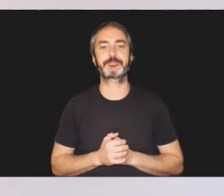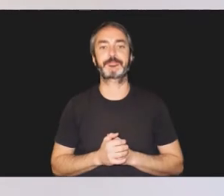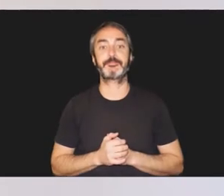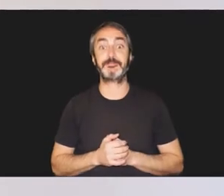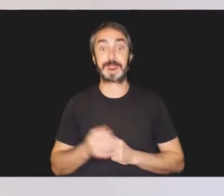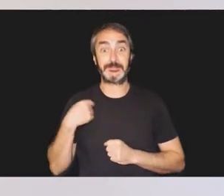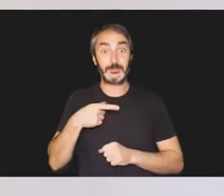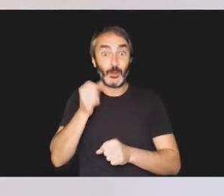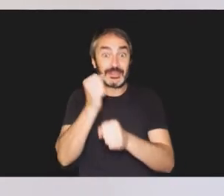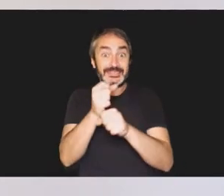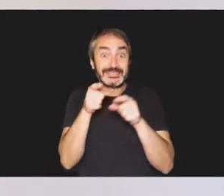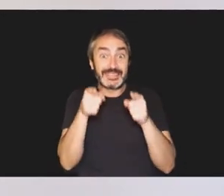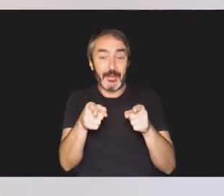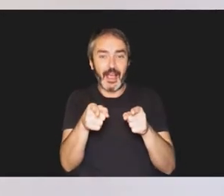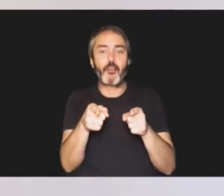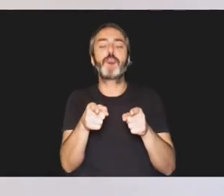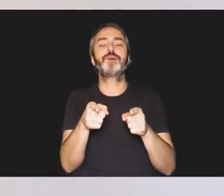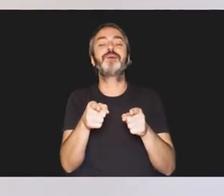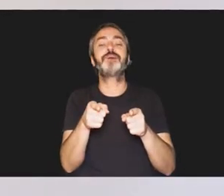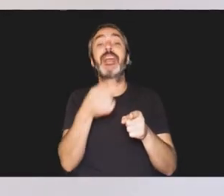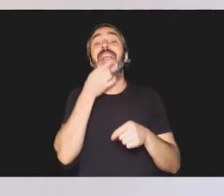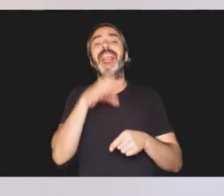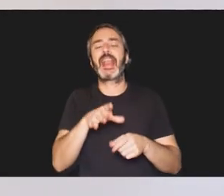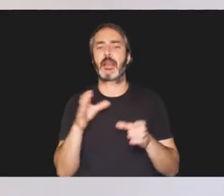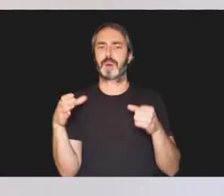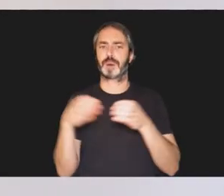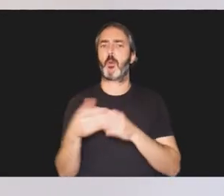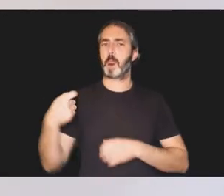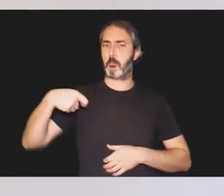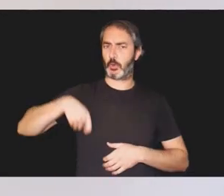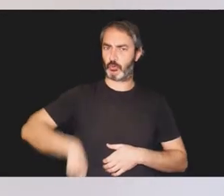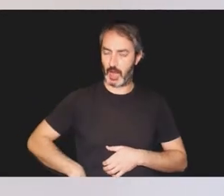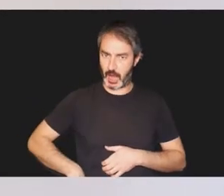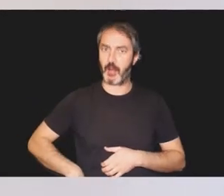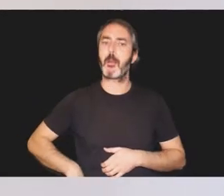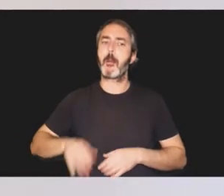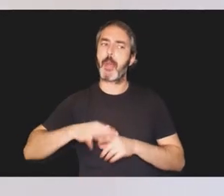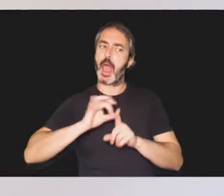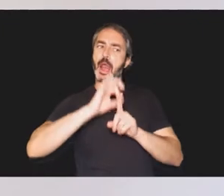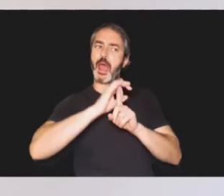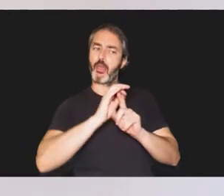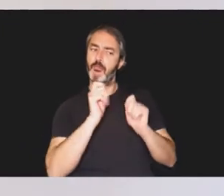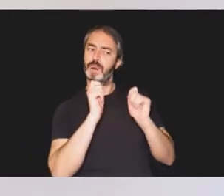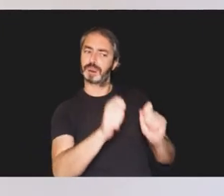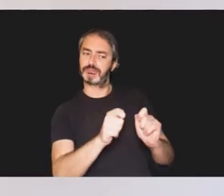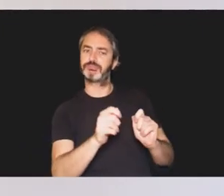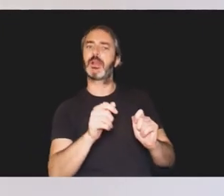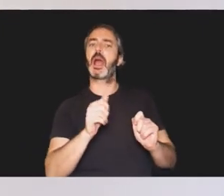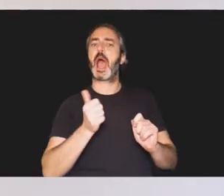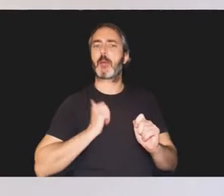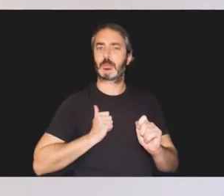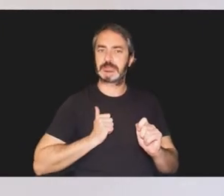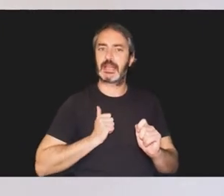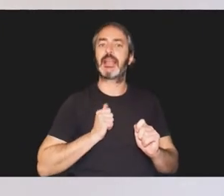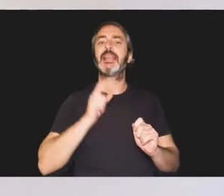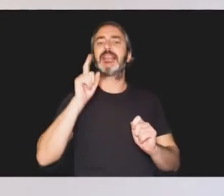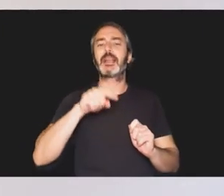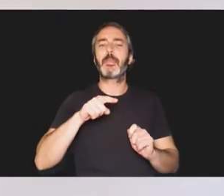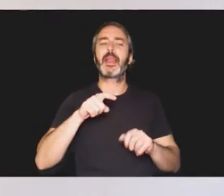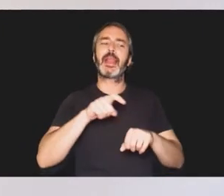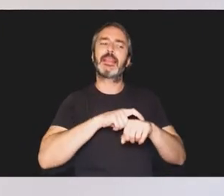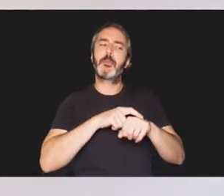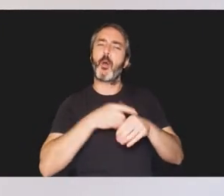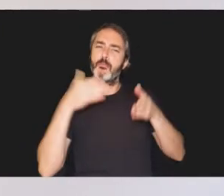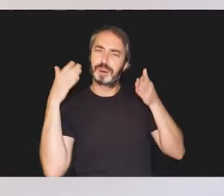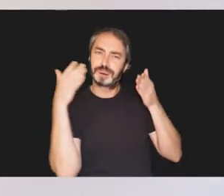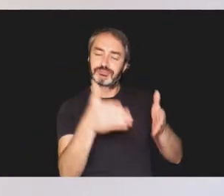Este trabajo lo realiza un equipo de profesionales que debe determinar el grado de aprovechamiento de los sentidos, así como el tipo